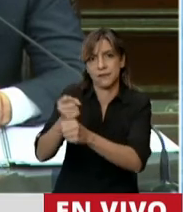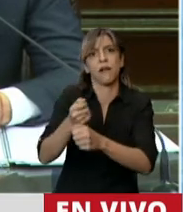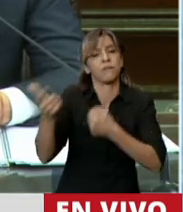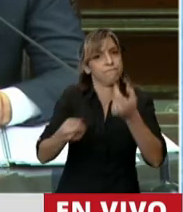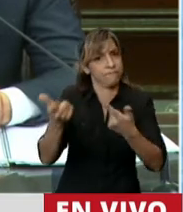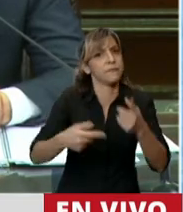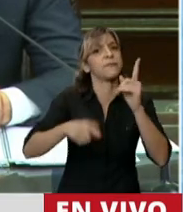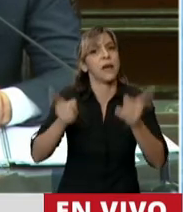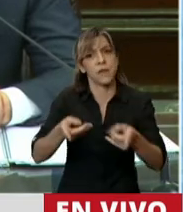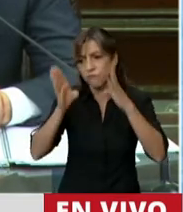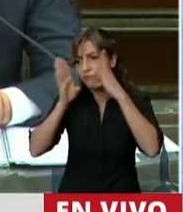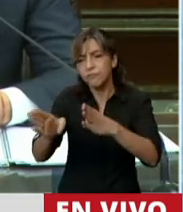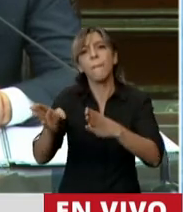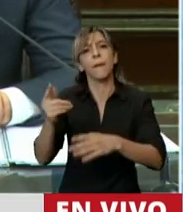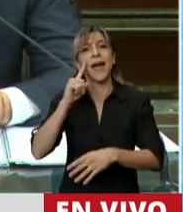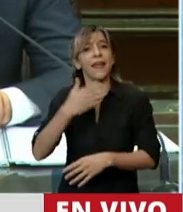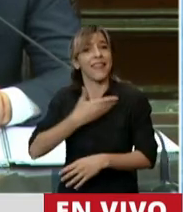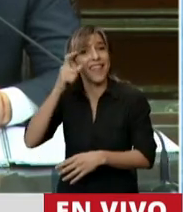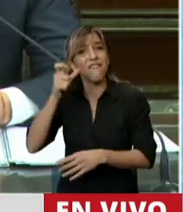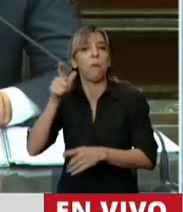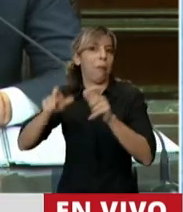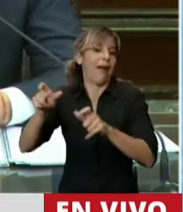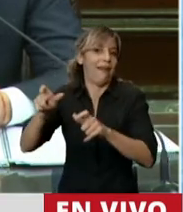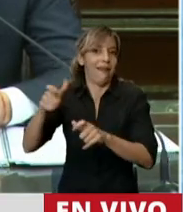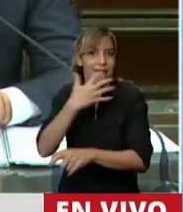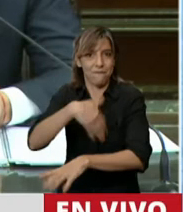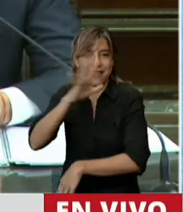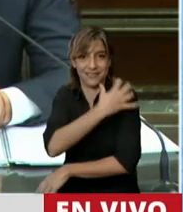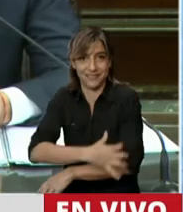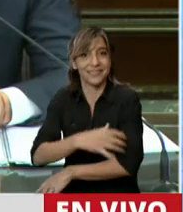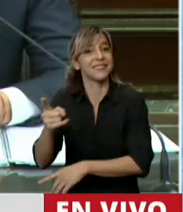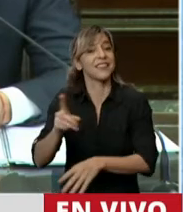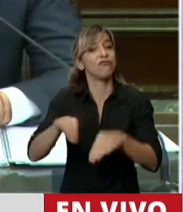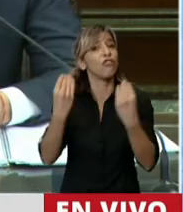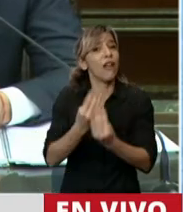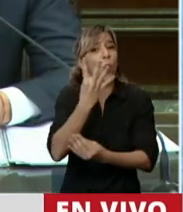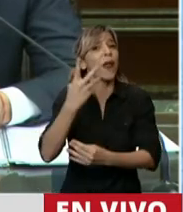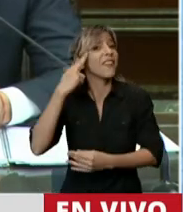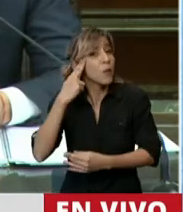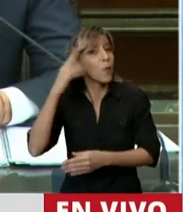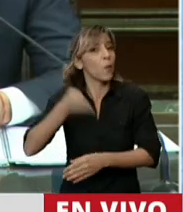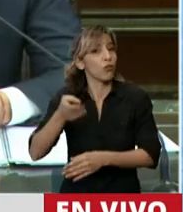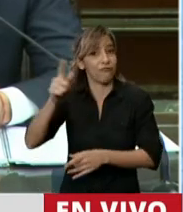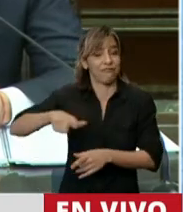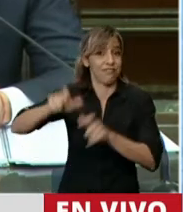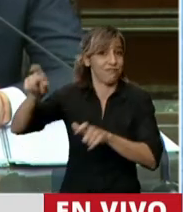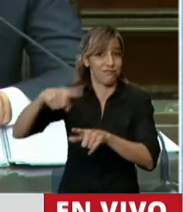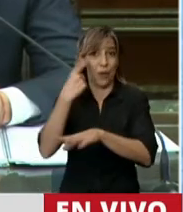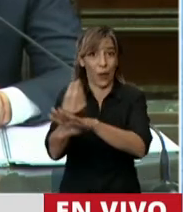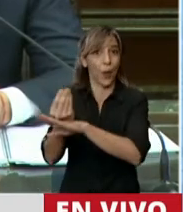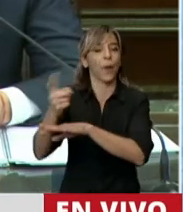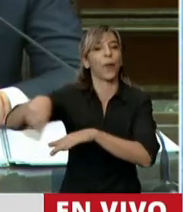Estamos hablando de que el IFE llega al 49% de la población jujeña. Y eso marca el nivel de